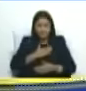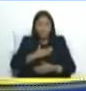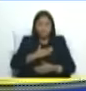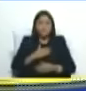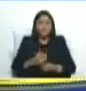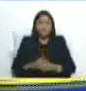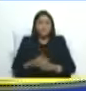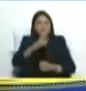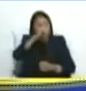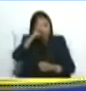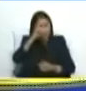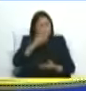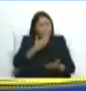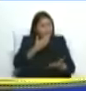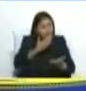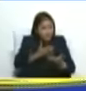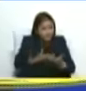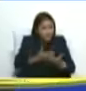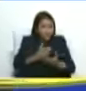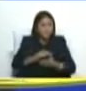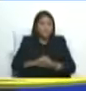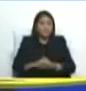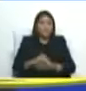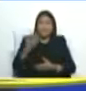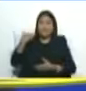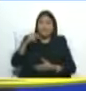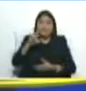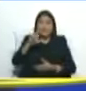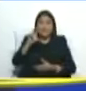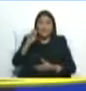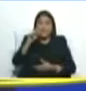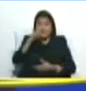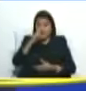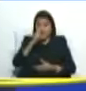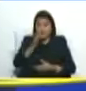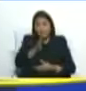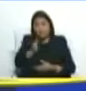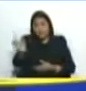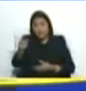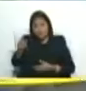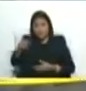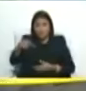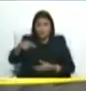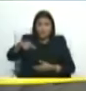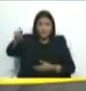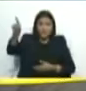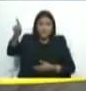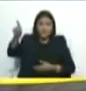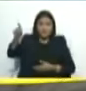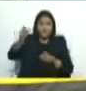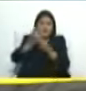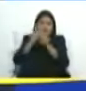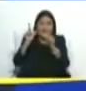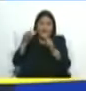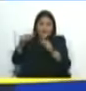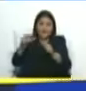Dios dado hace 30 años por un lado ibas tú saliendo en la libertad